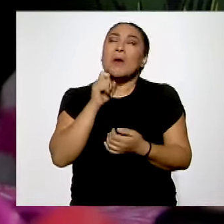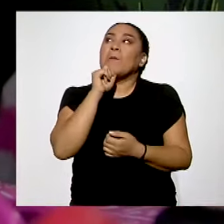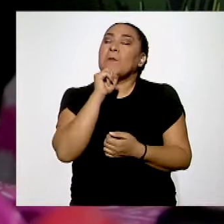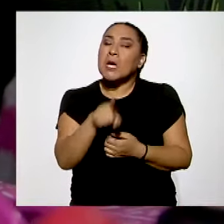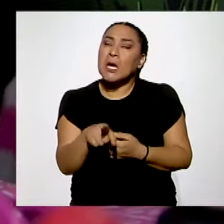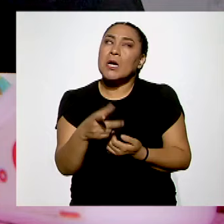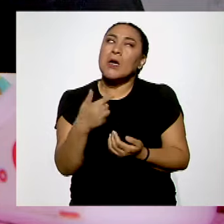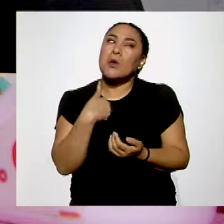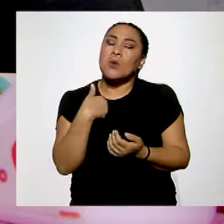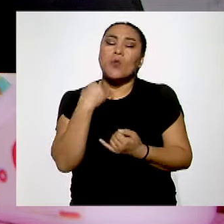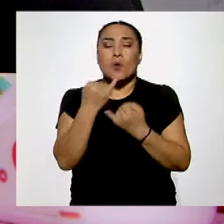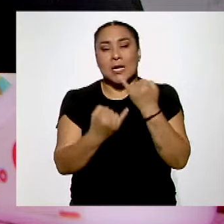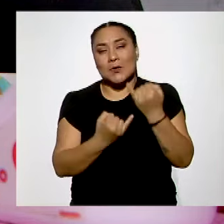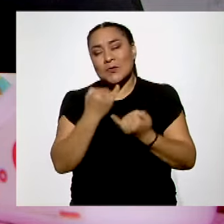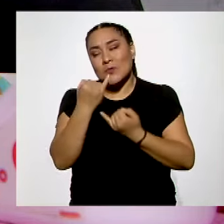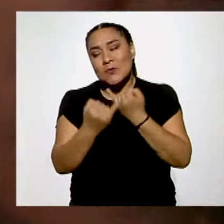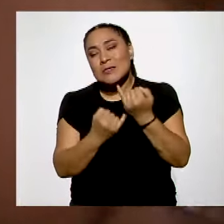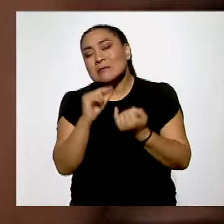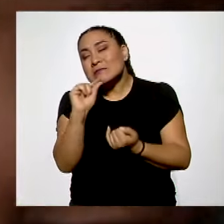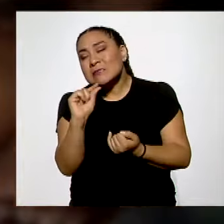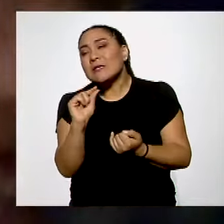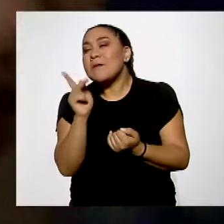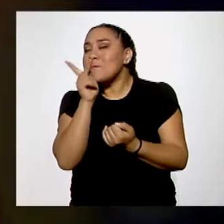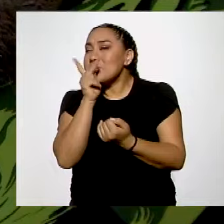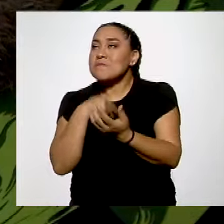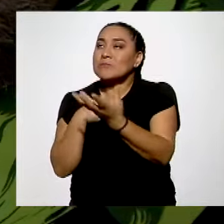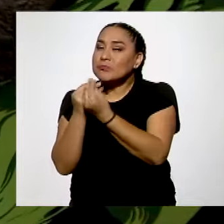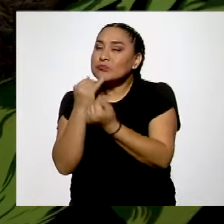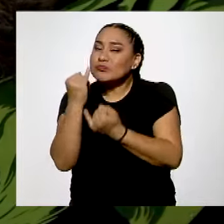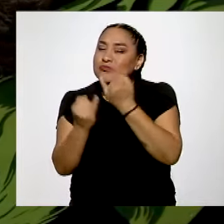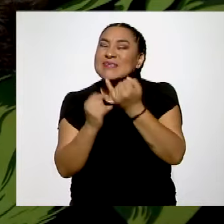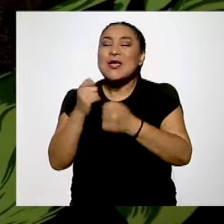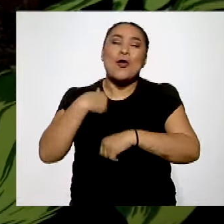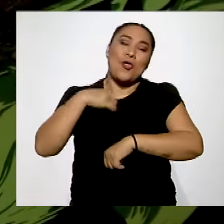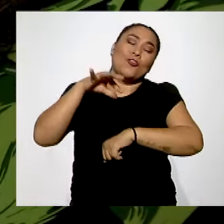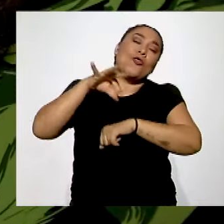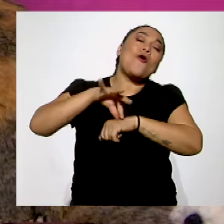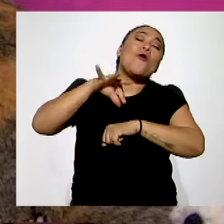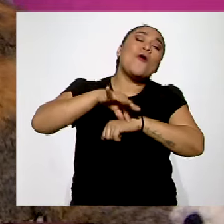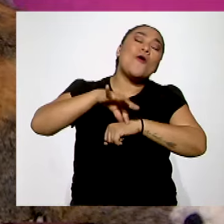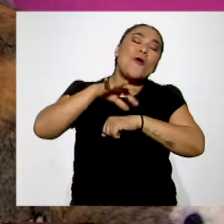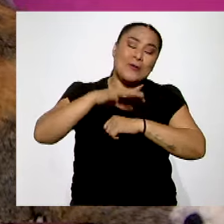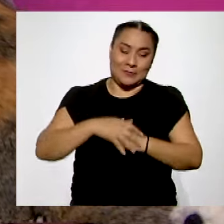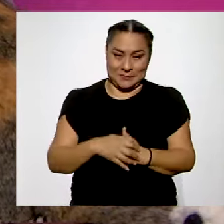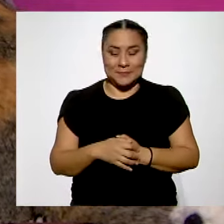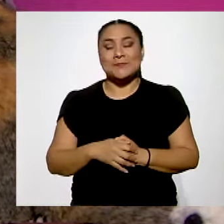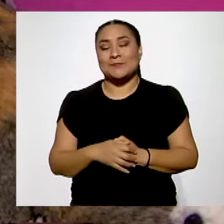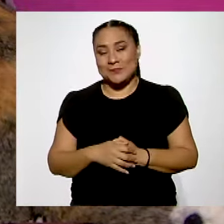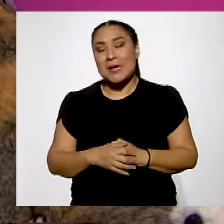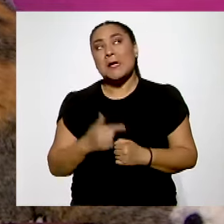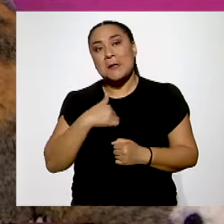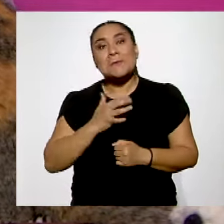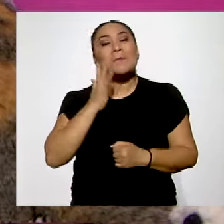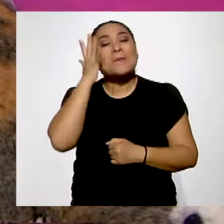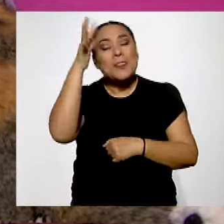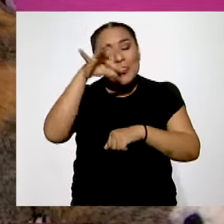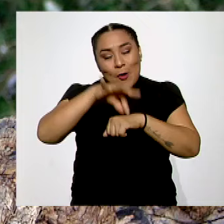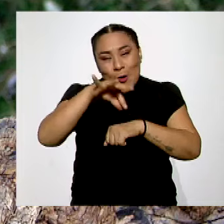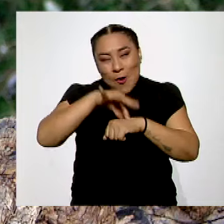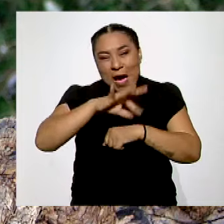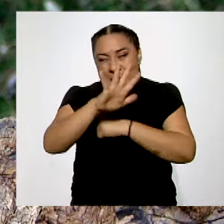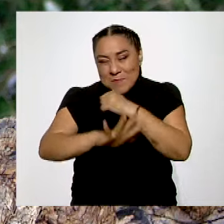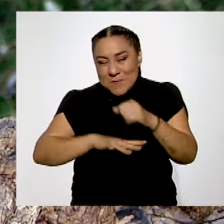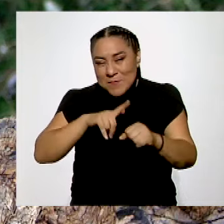juego un ratito con mi papá a la doctora y a ser veterinaria.